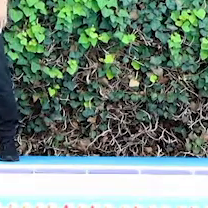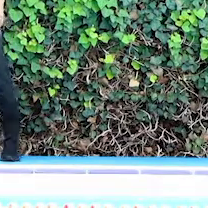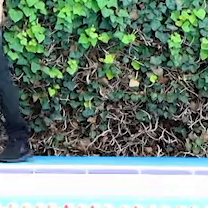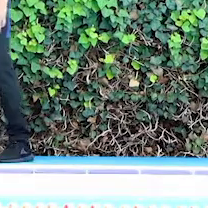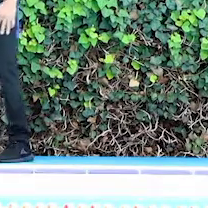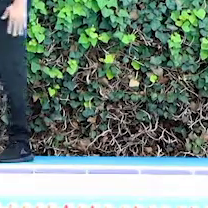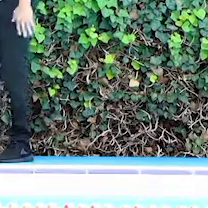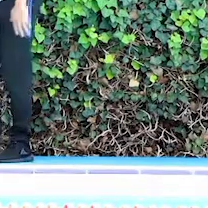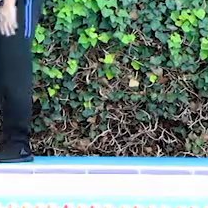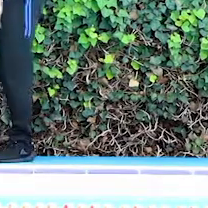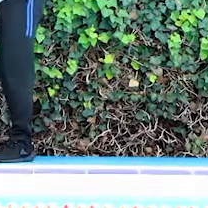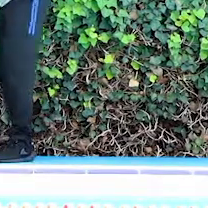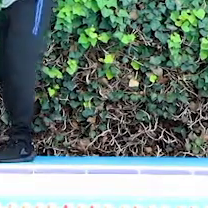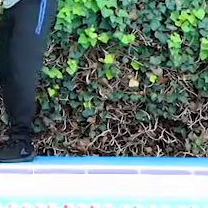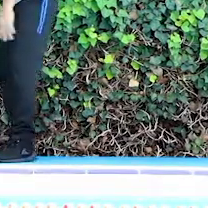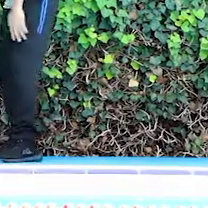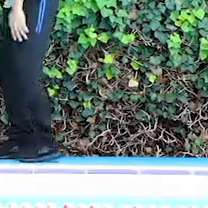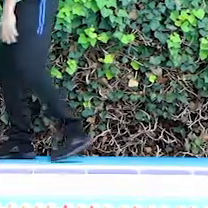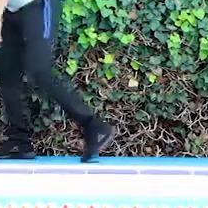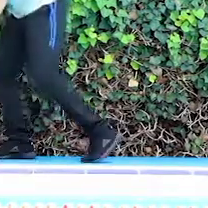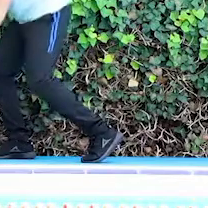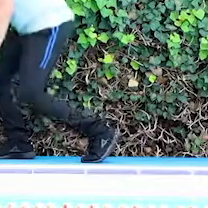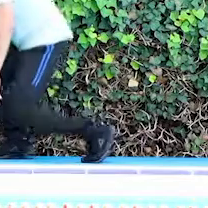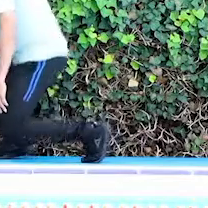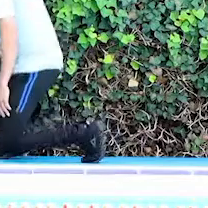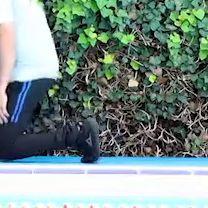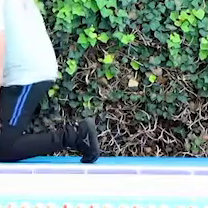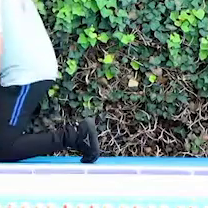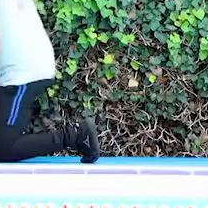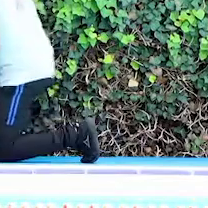¿ok? Vamos a hacer la demostración. Nos ponemos en seis puntos.